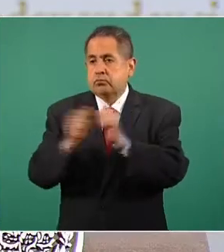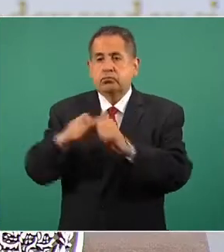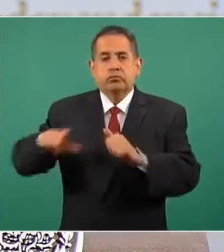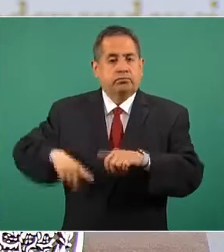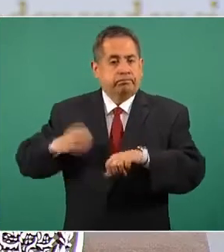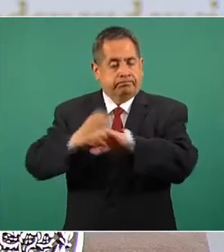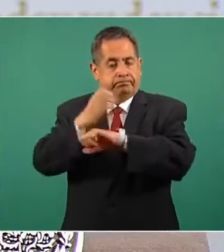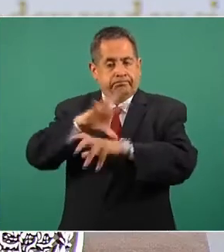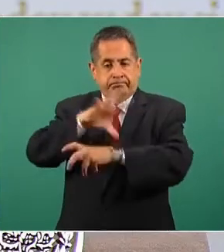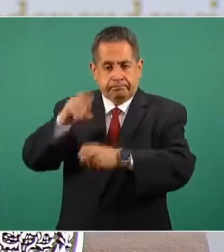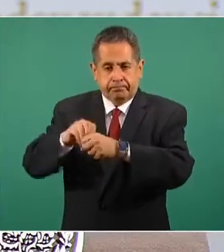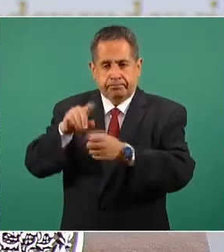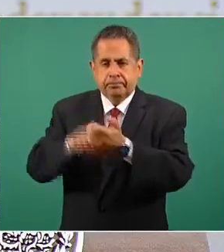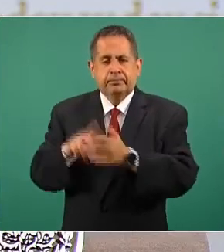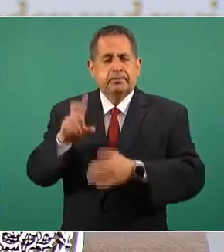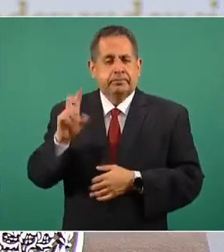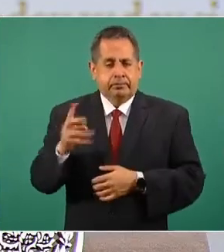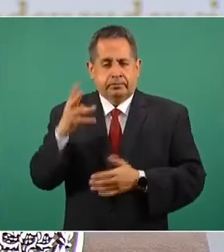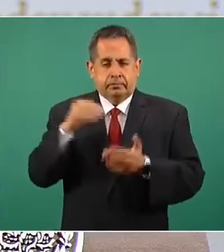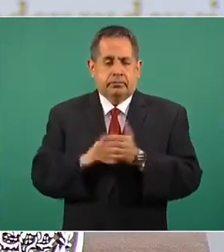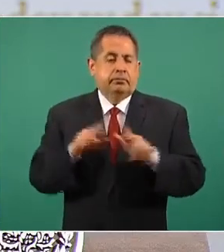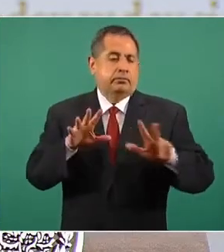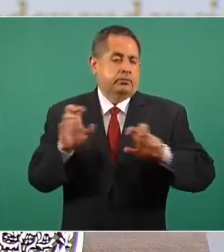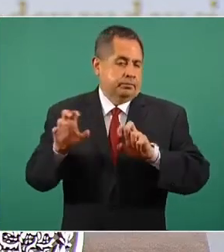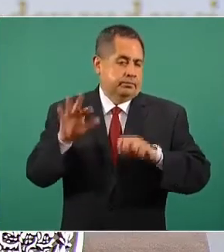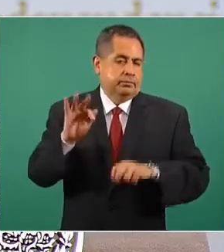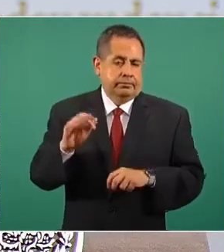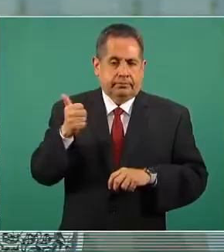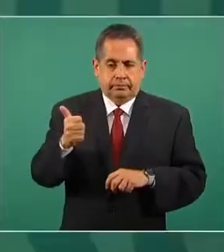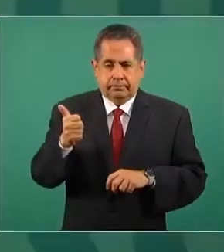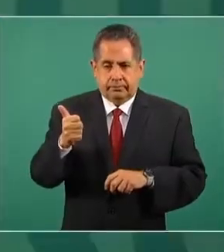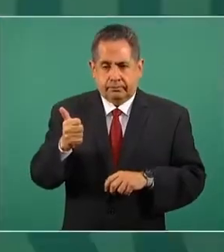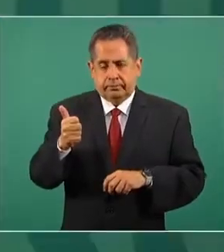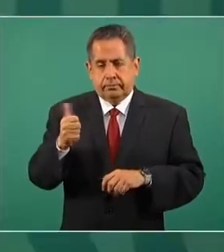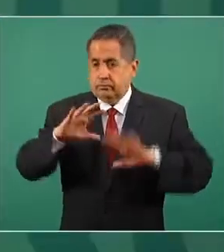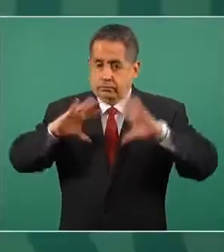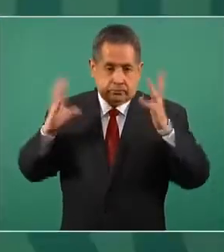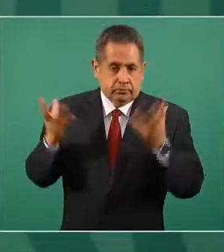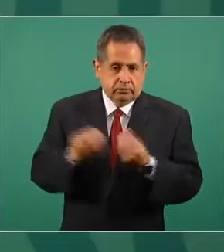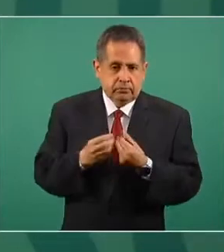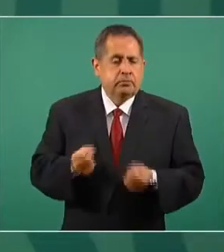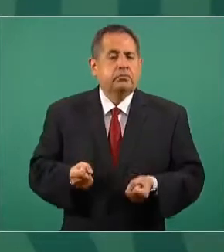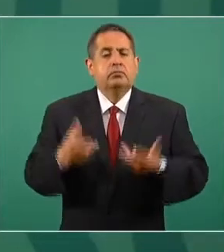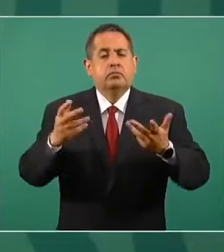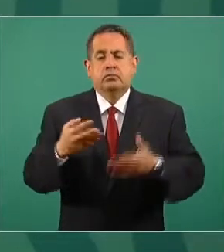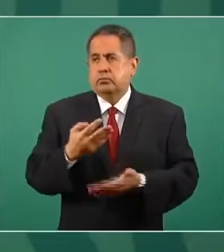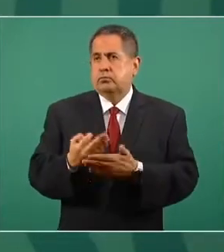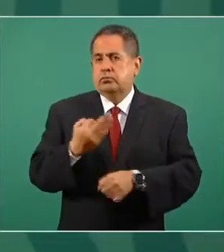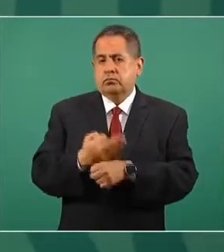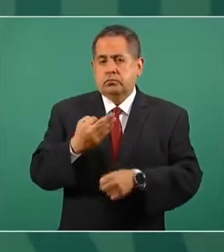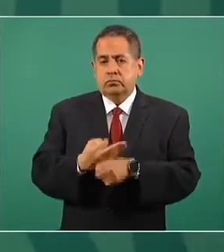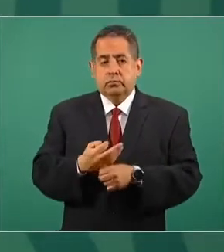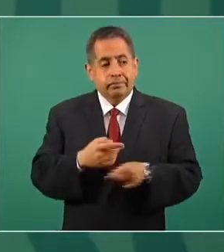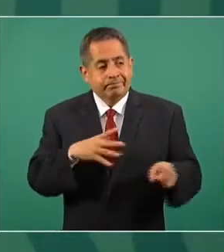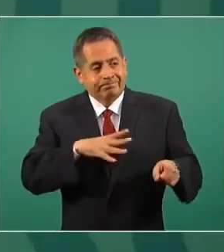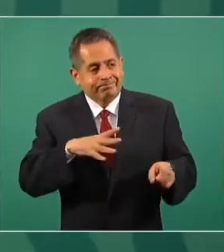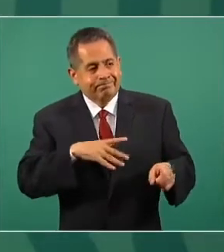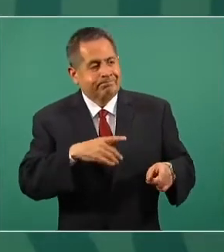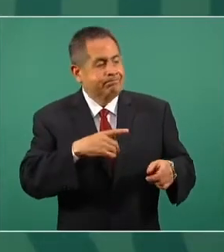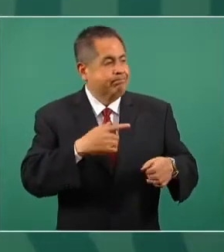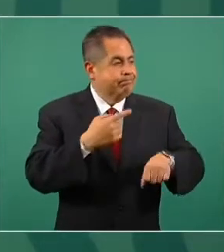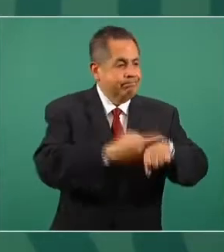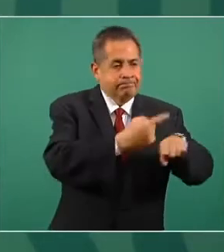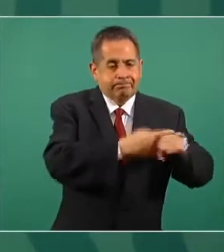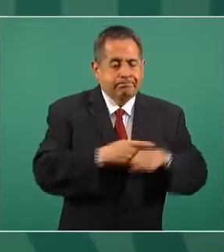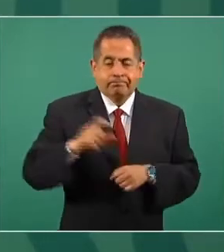tenemos 34 mil 846 camas totales, de las cuales al día de hoy están ocupadas 20 mil